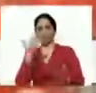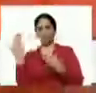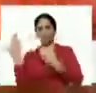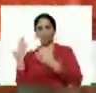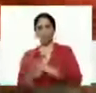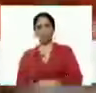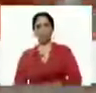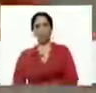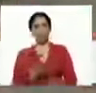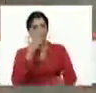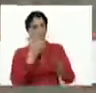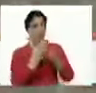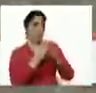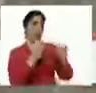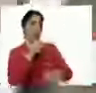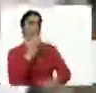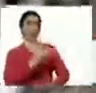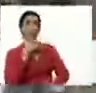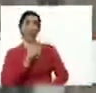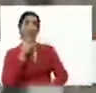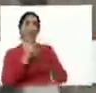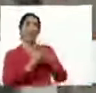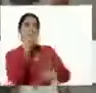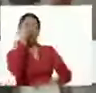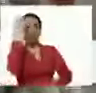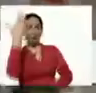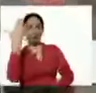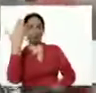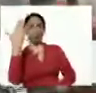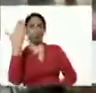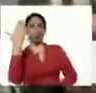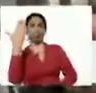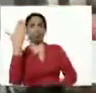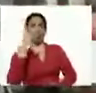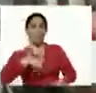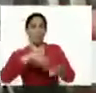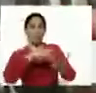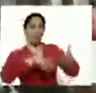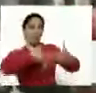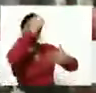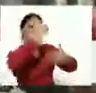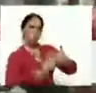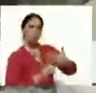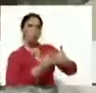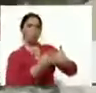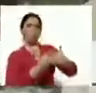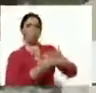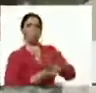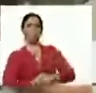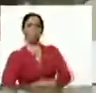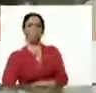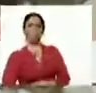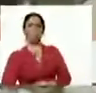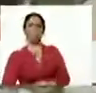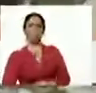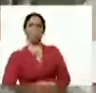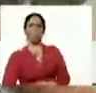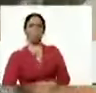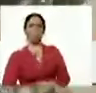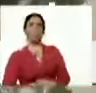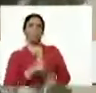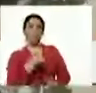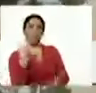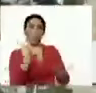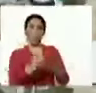Ante todo, muy buenas tardes. Primero, demole gracias a Dios por participar en este proyecto. Fue una gran parte